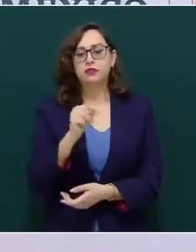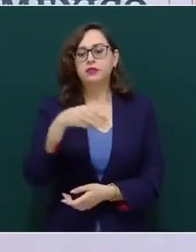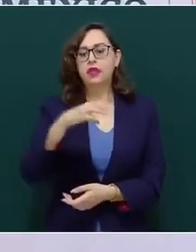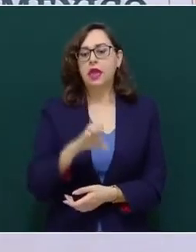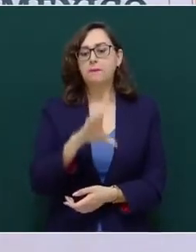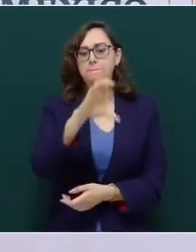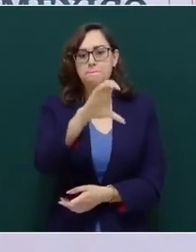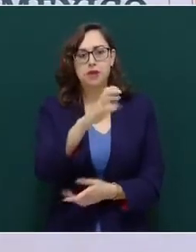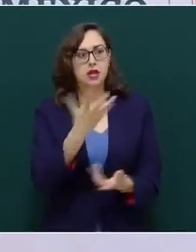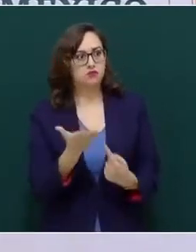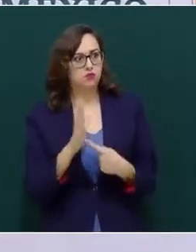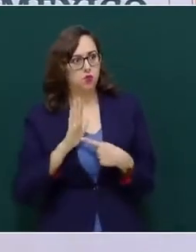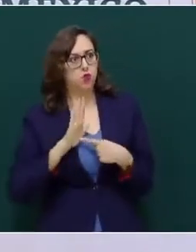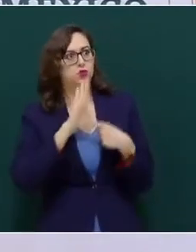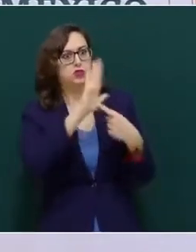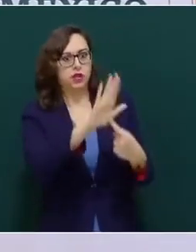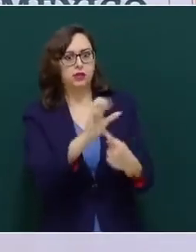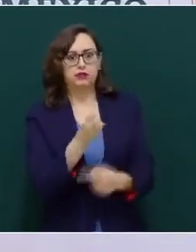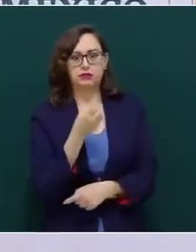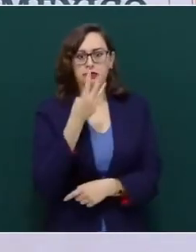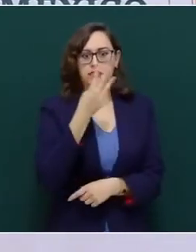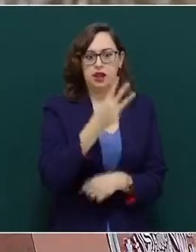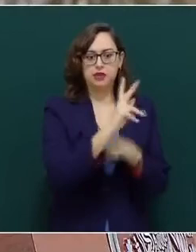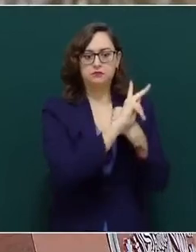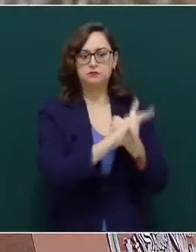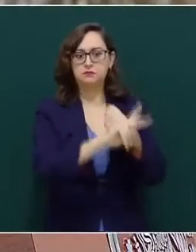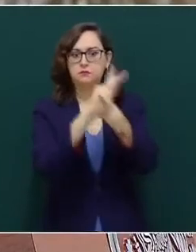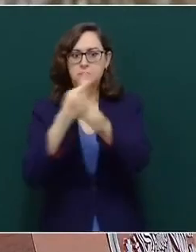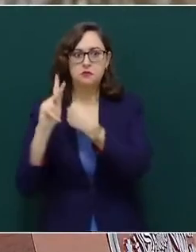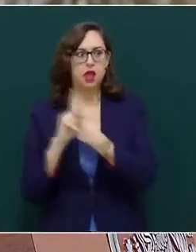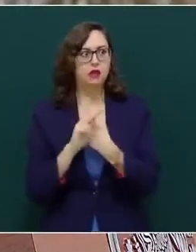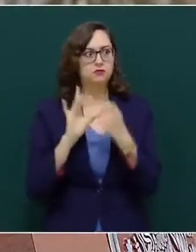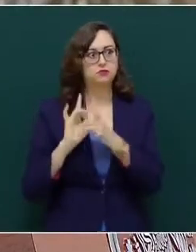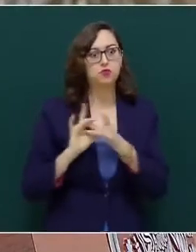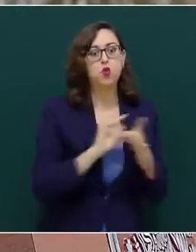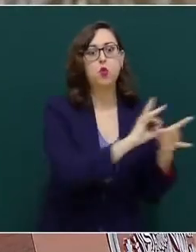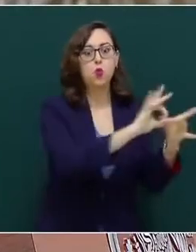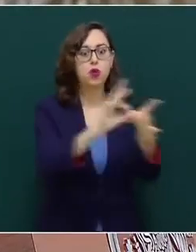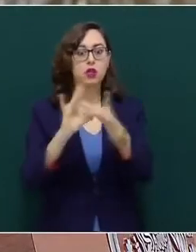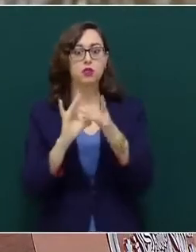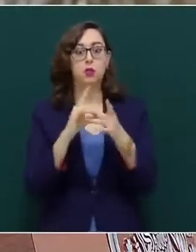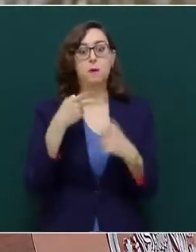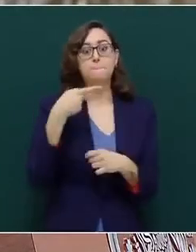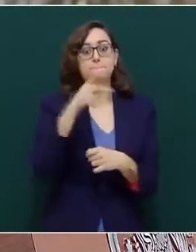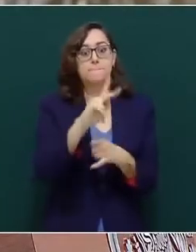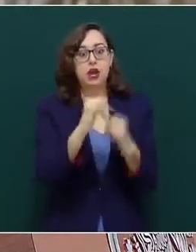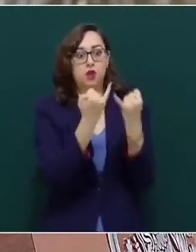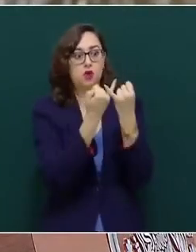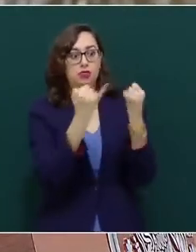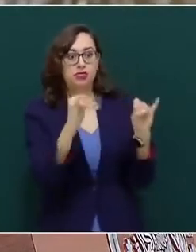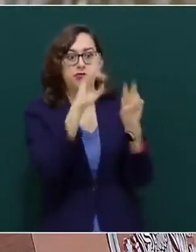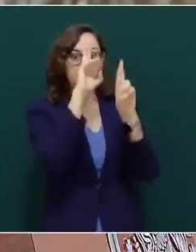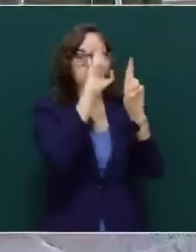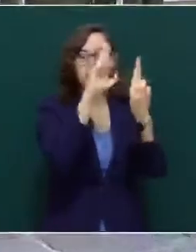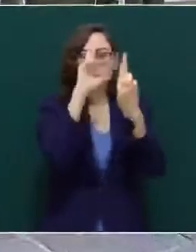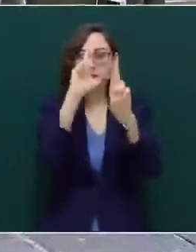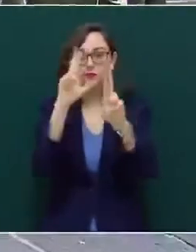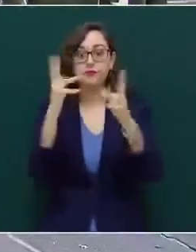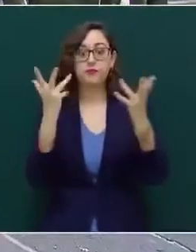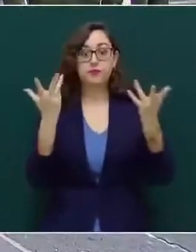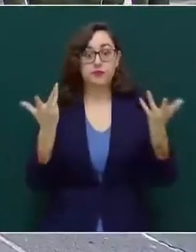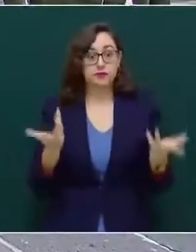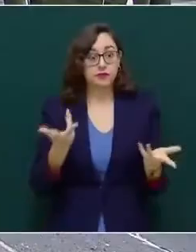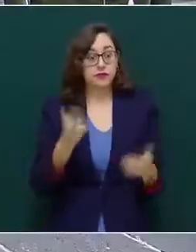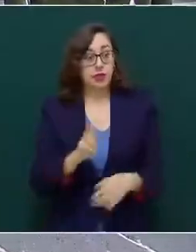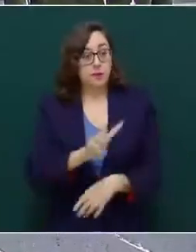comercial con Estados Unidos y Canadá. Obviamente no es poca cosa tener de vecino a